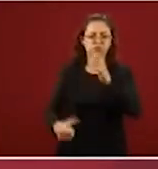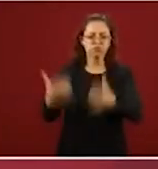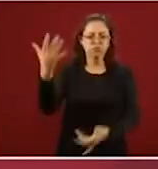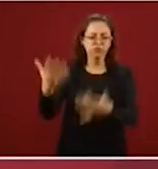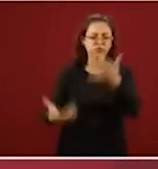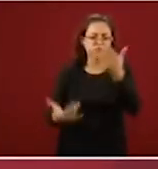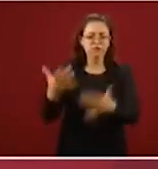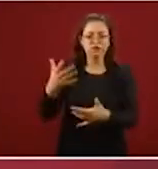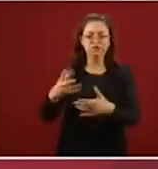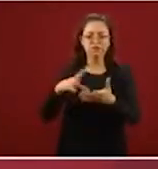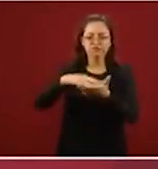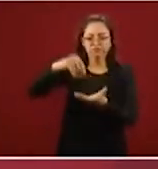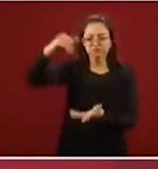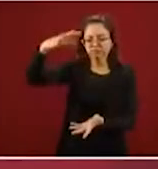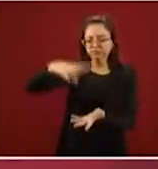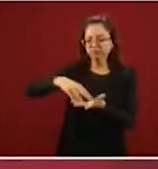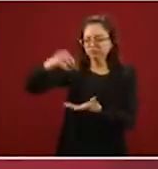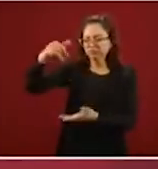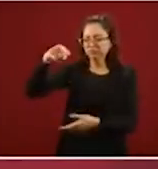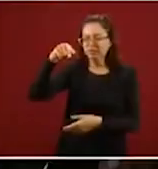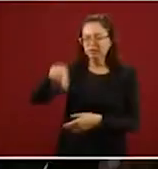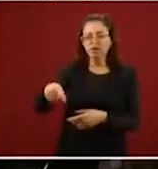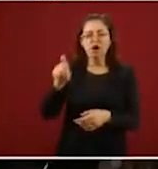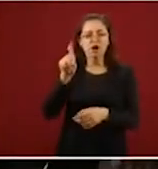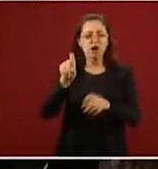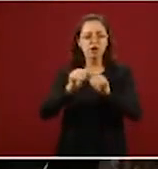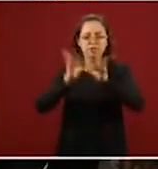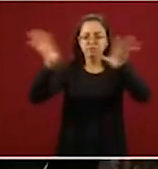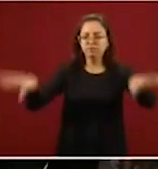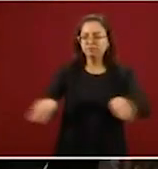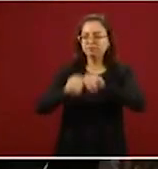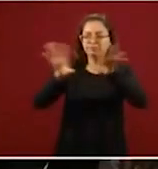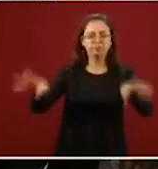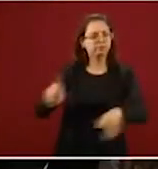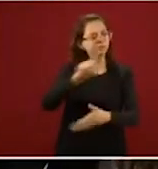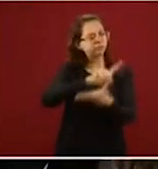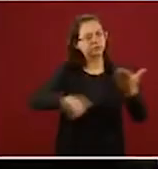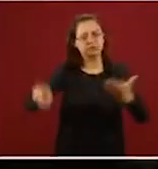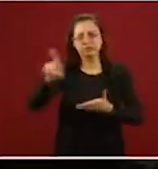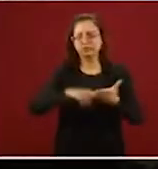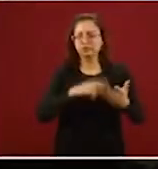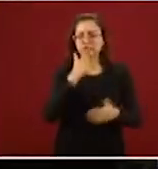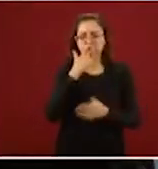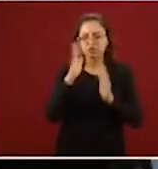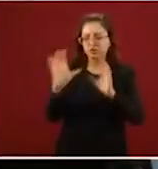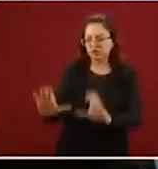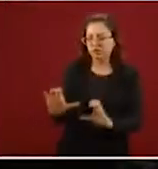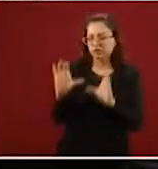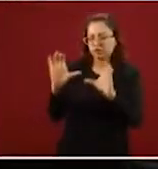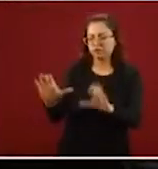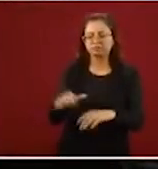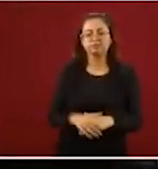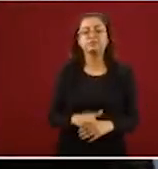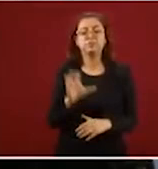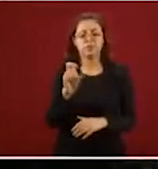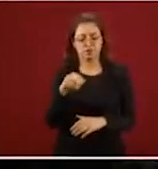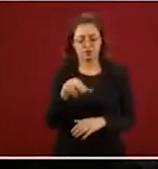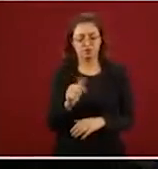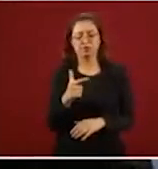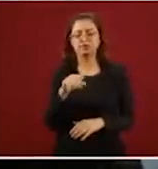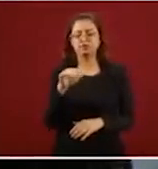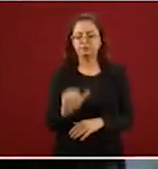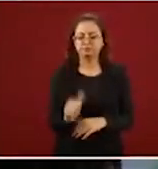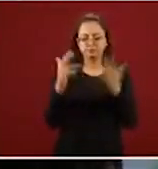todas las cenizas y los restos de sus familiares y era muy importante conservarlas. Así es que Conagua llevó a cabo un